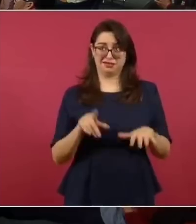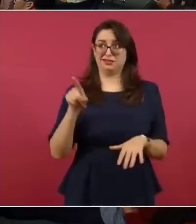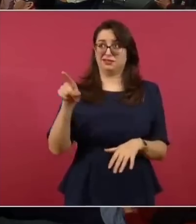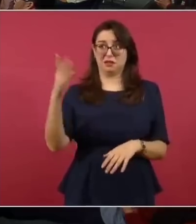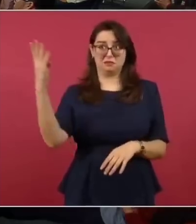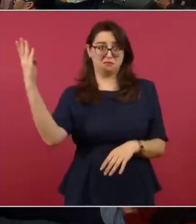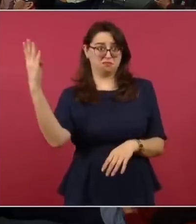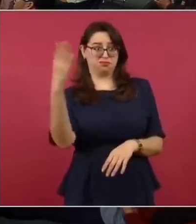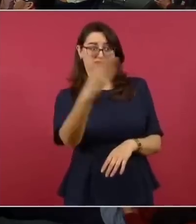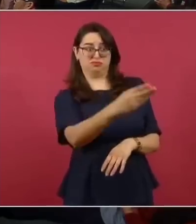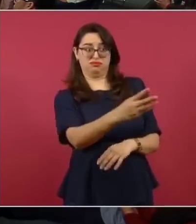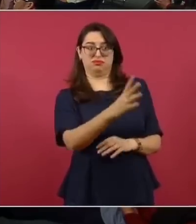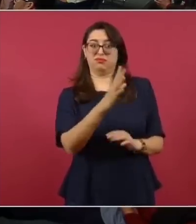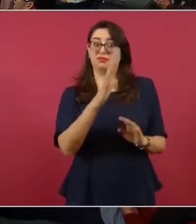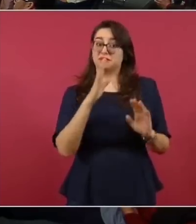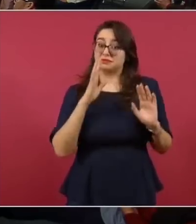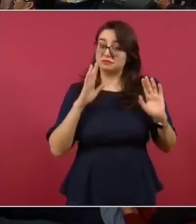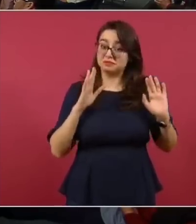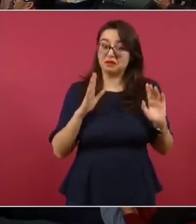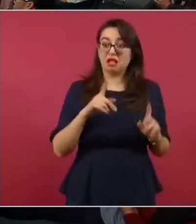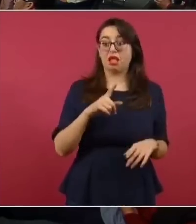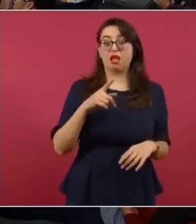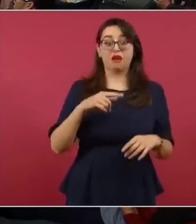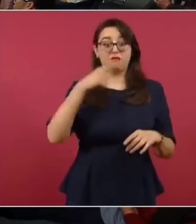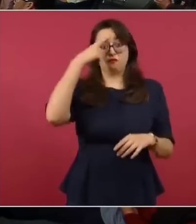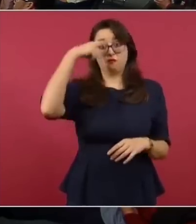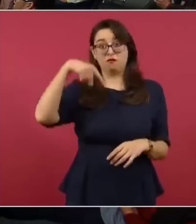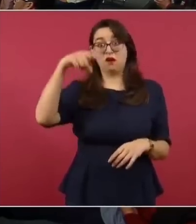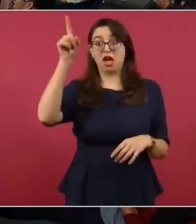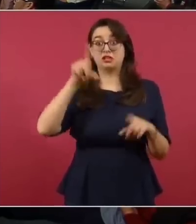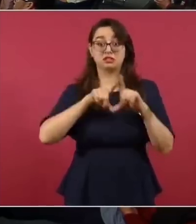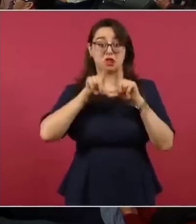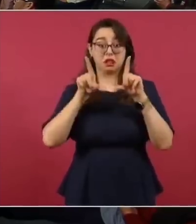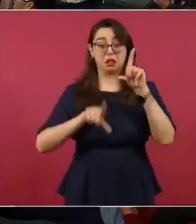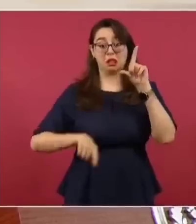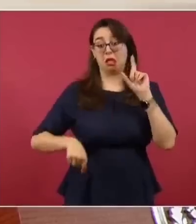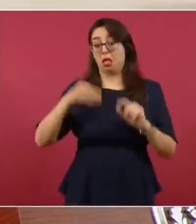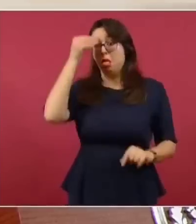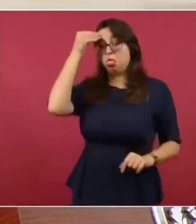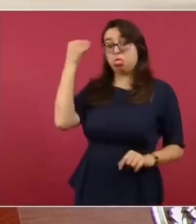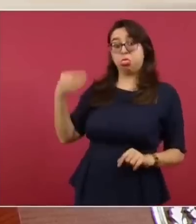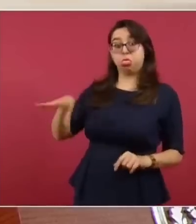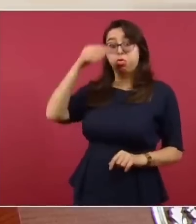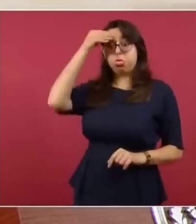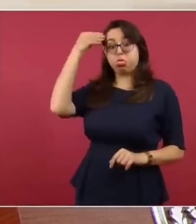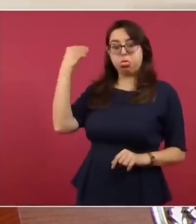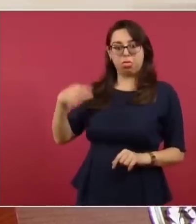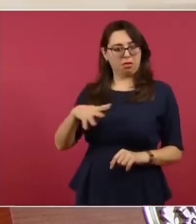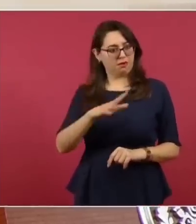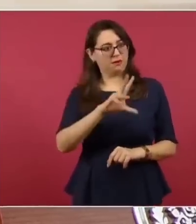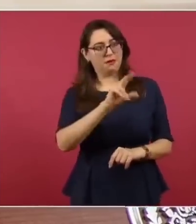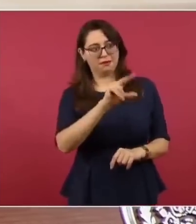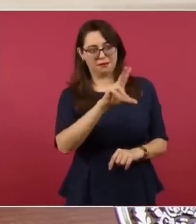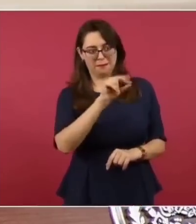Primero, que hagan una investigación, porque en una de esas